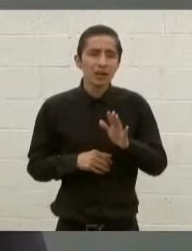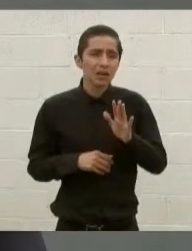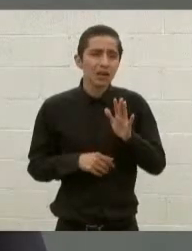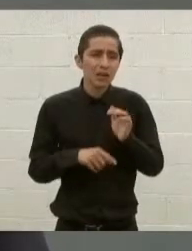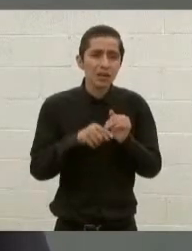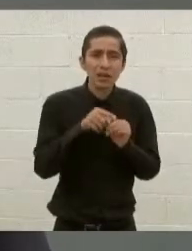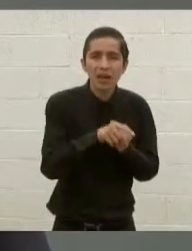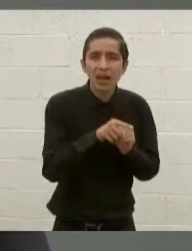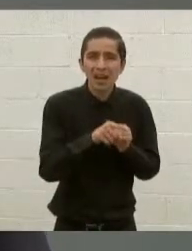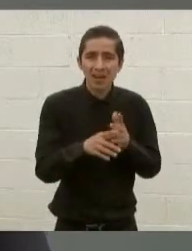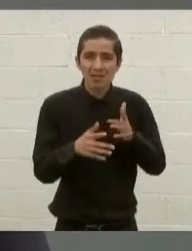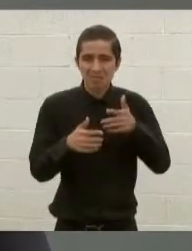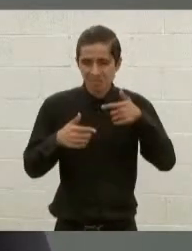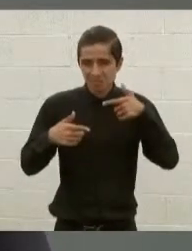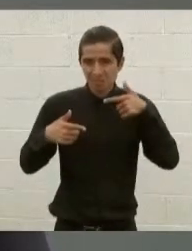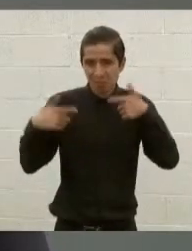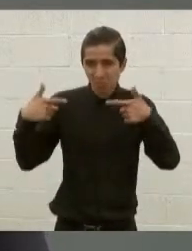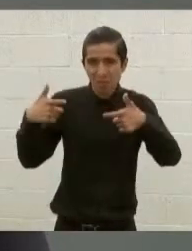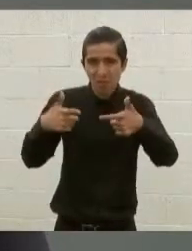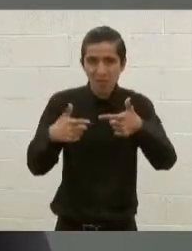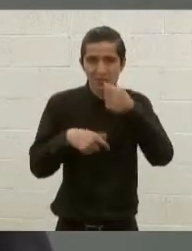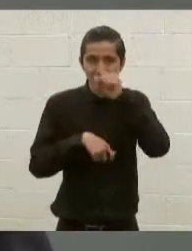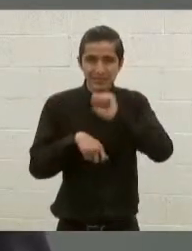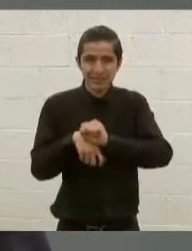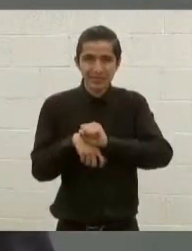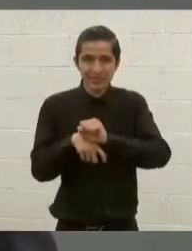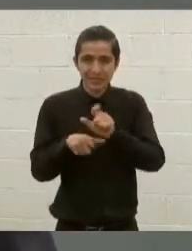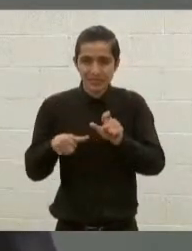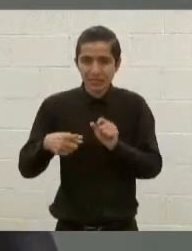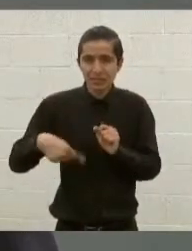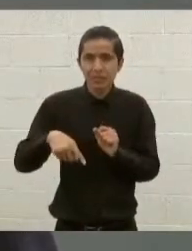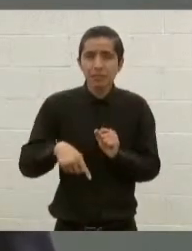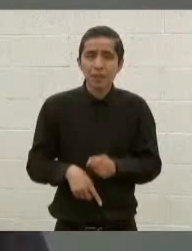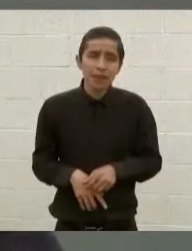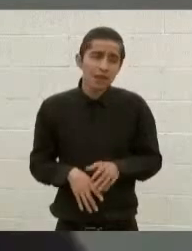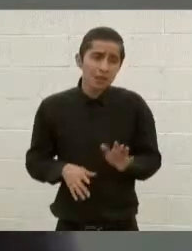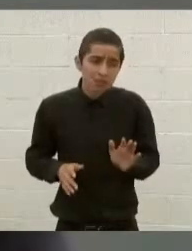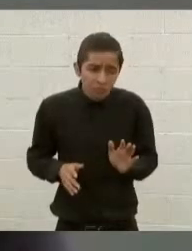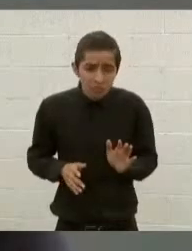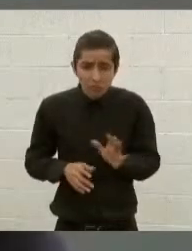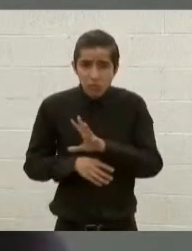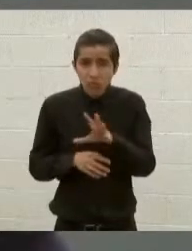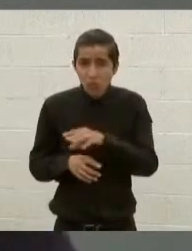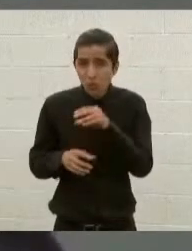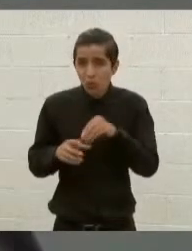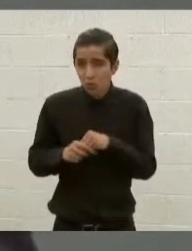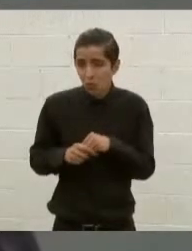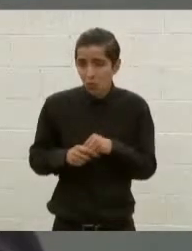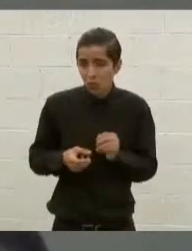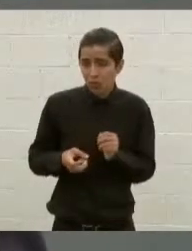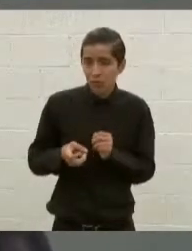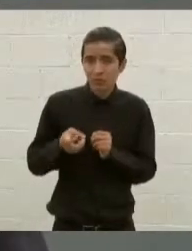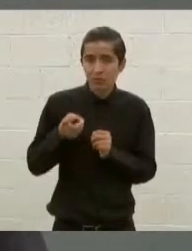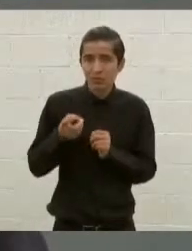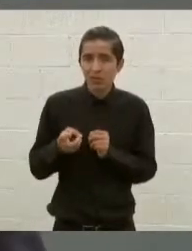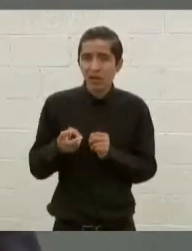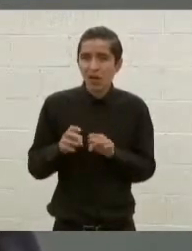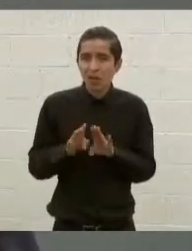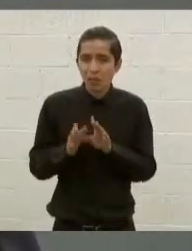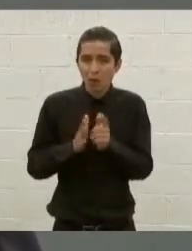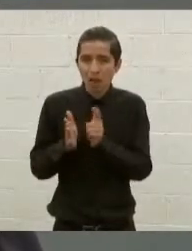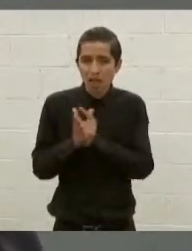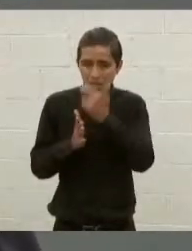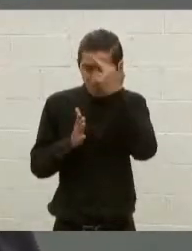del atentado, todo acto de violación